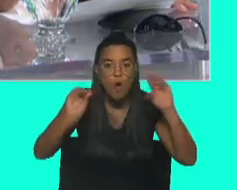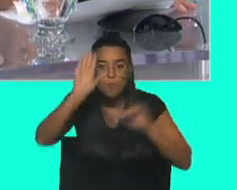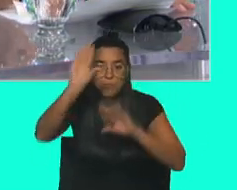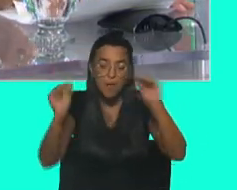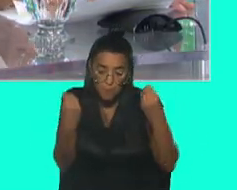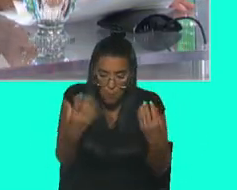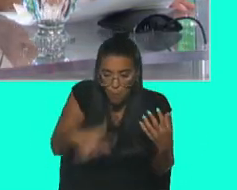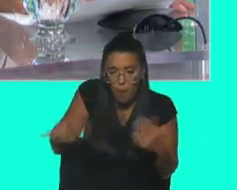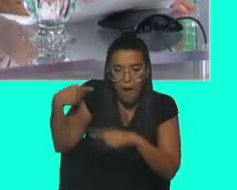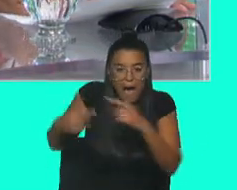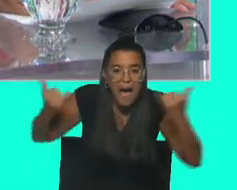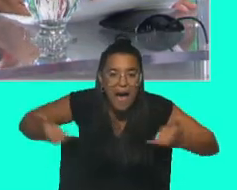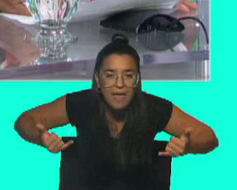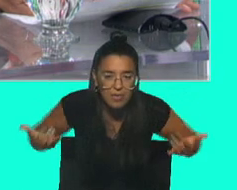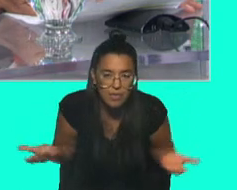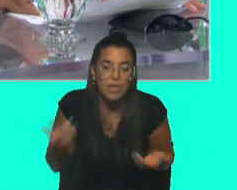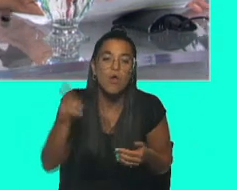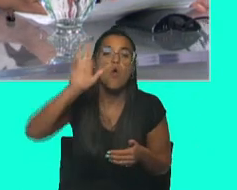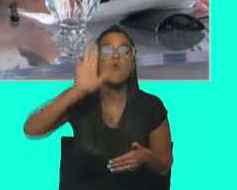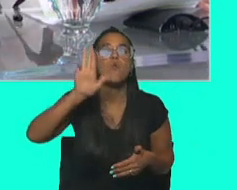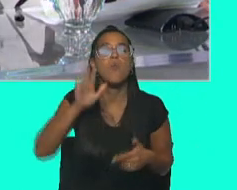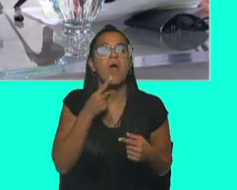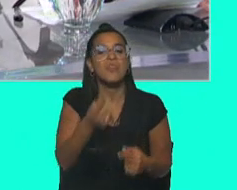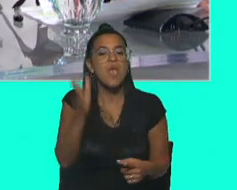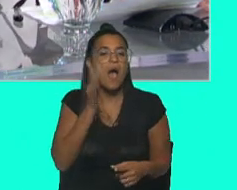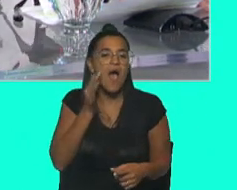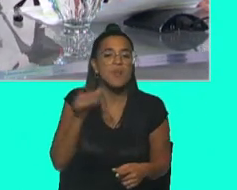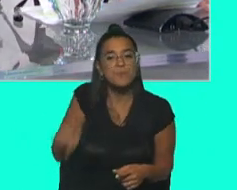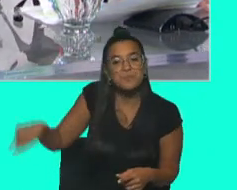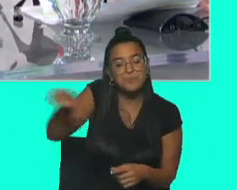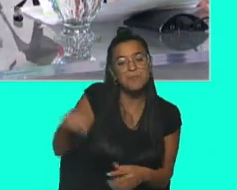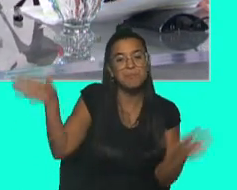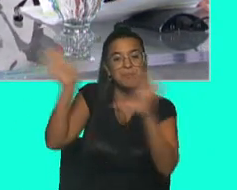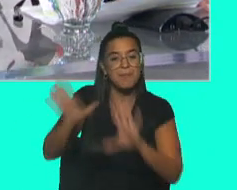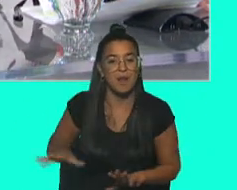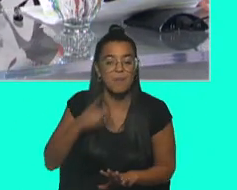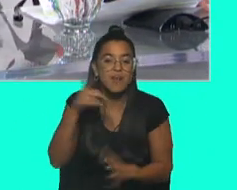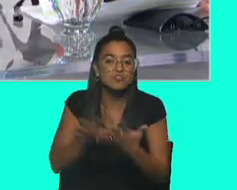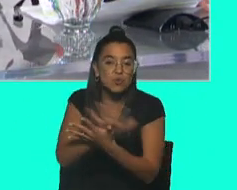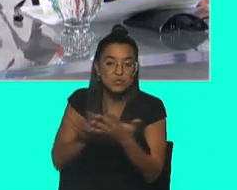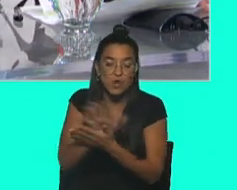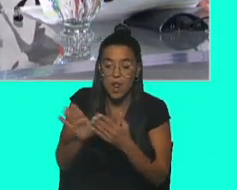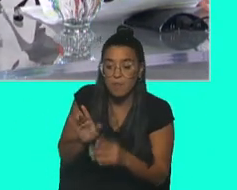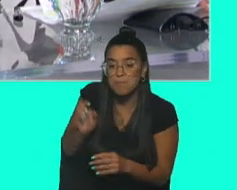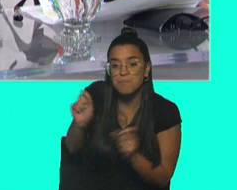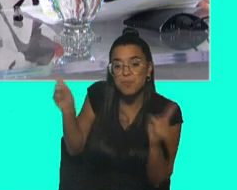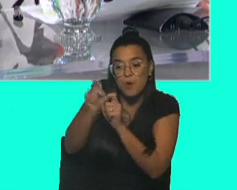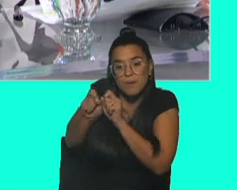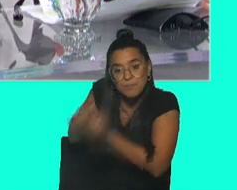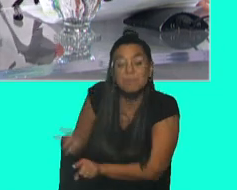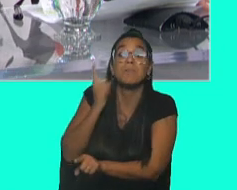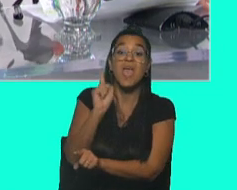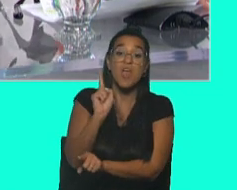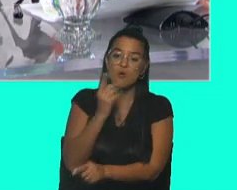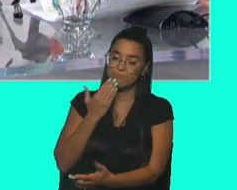presentes, están. Y Lula dijo algo, que ellos están preparados para solucionar sus problemas, pero además comprometió